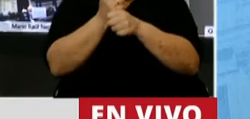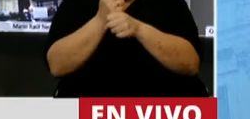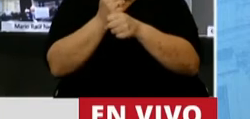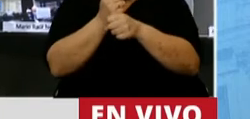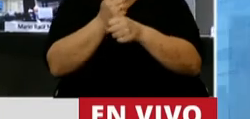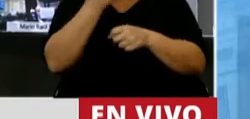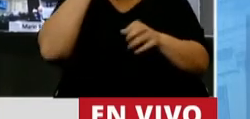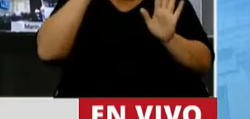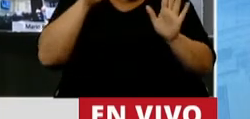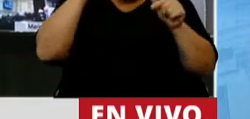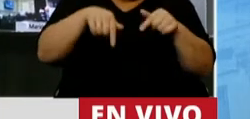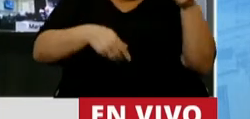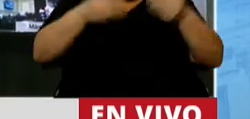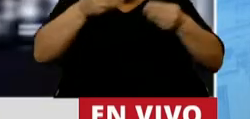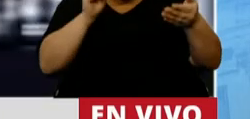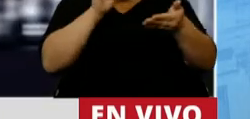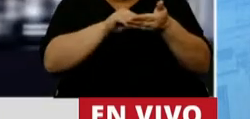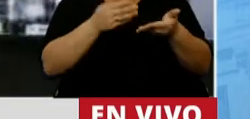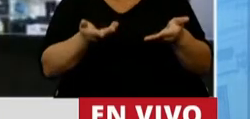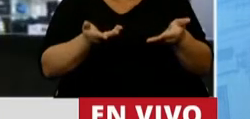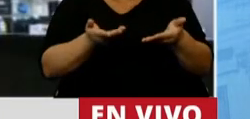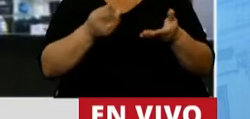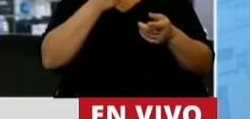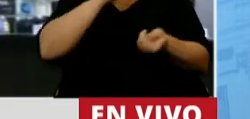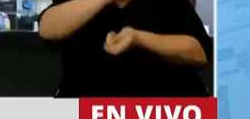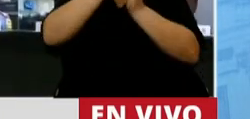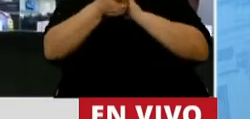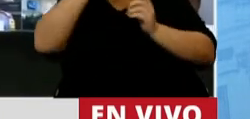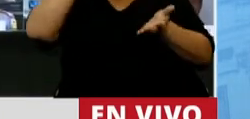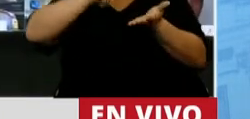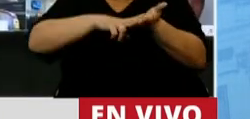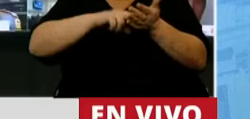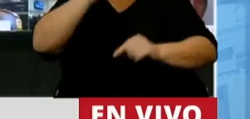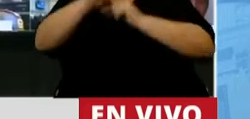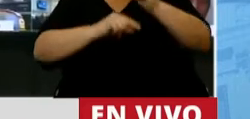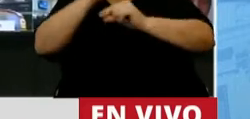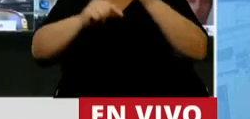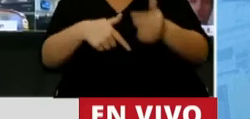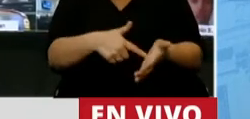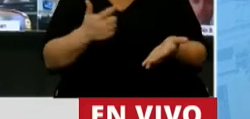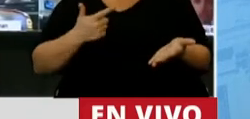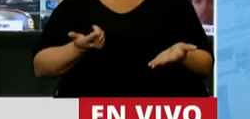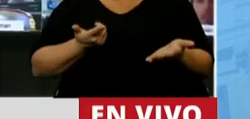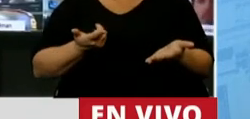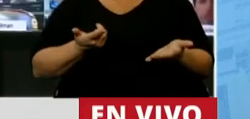indicio en este presupuesto de una reforma tributaria progresiva, no la hay.